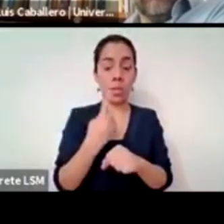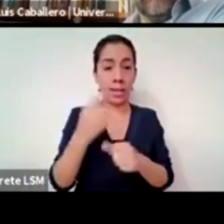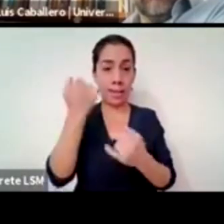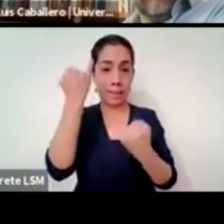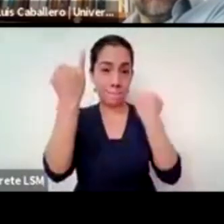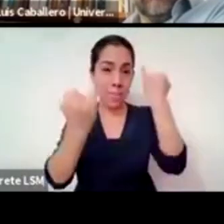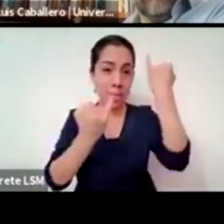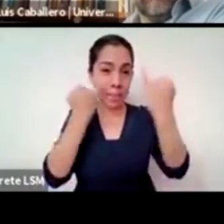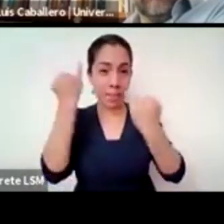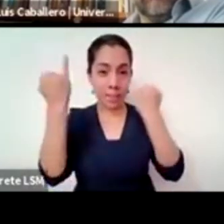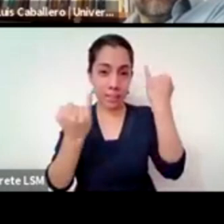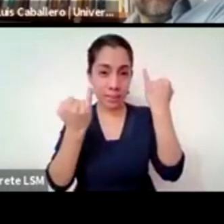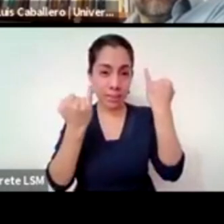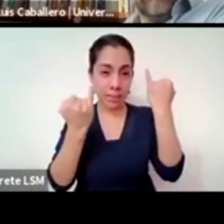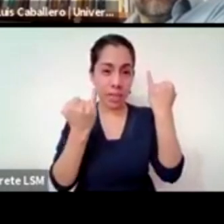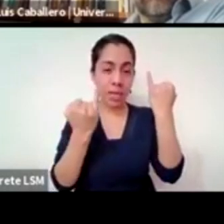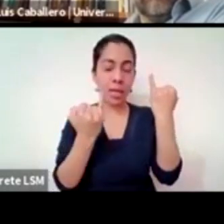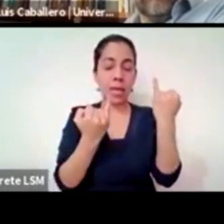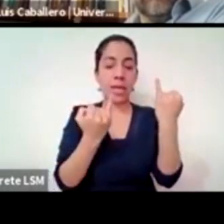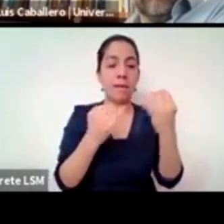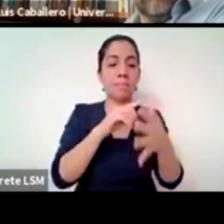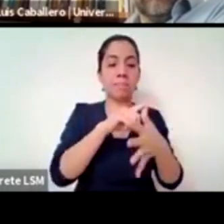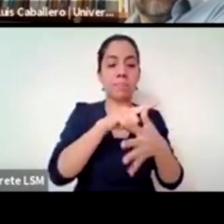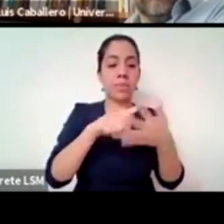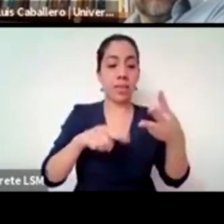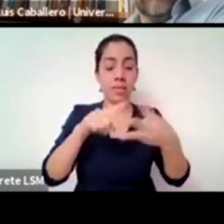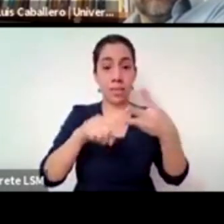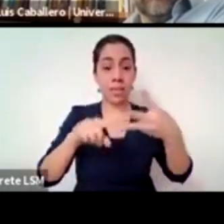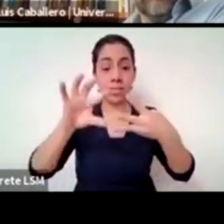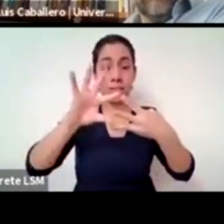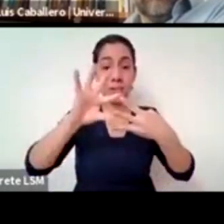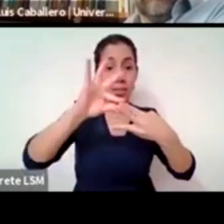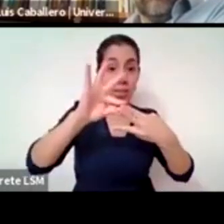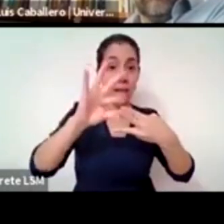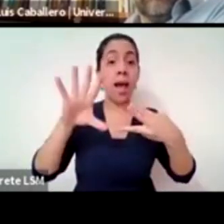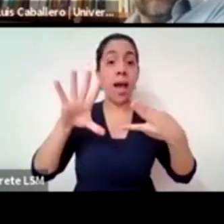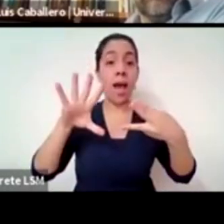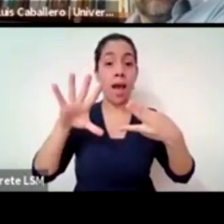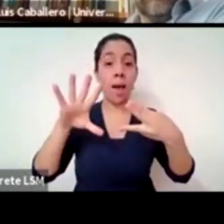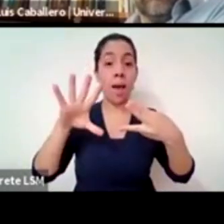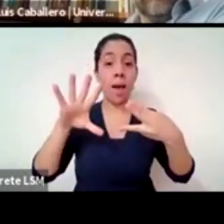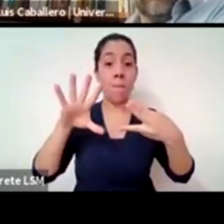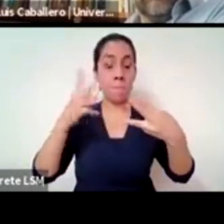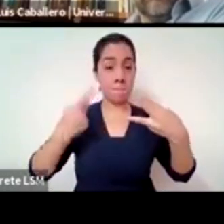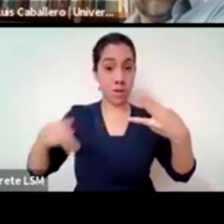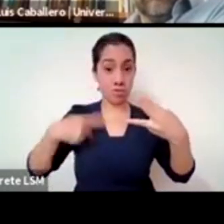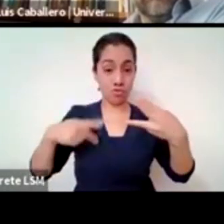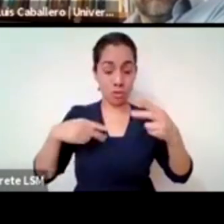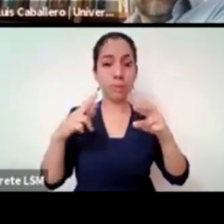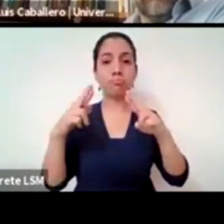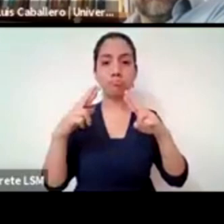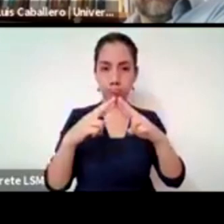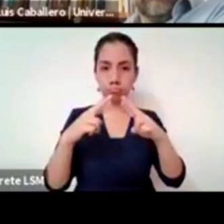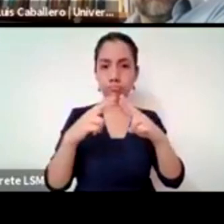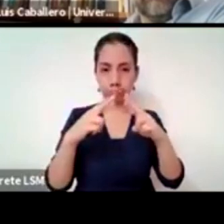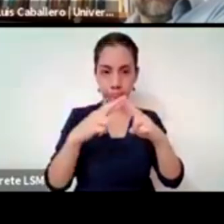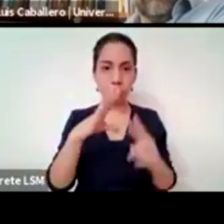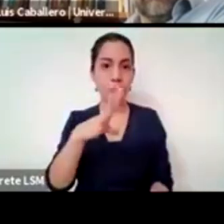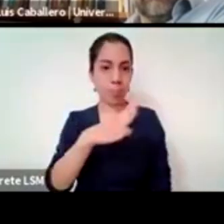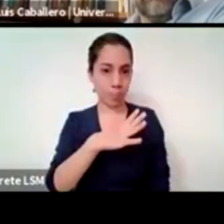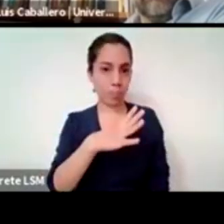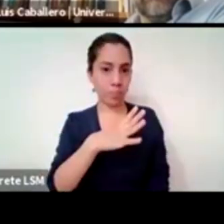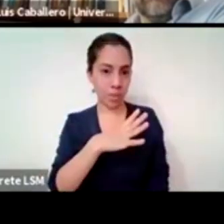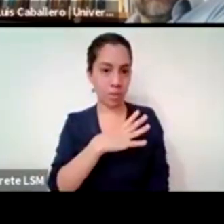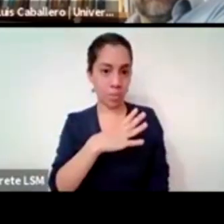está vinculada de una u otra forma a sistemas de creencias y claro esos sistemas de